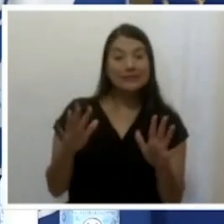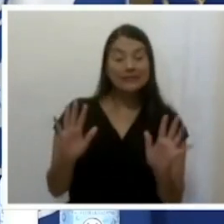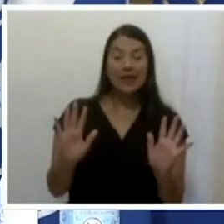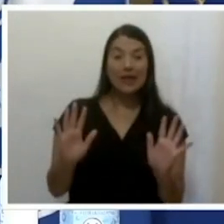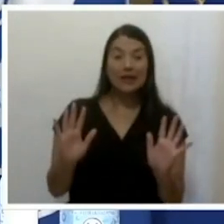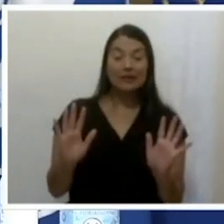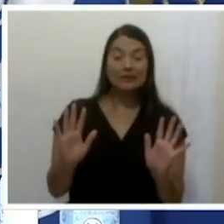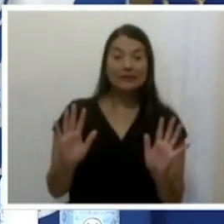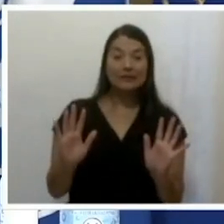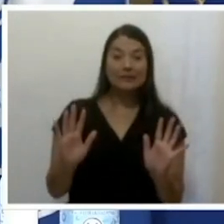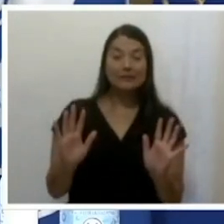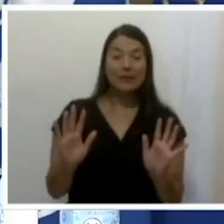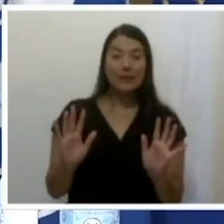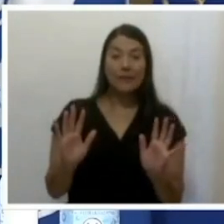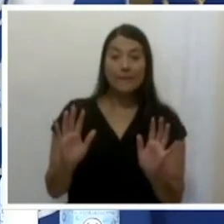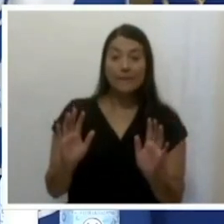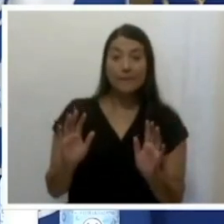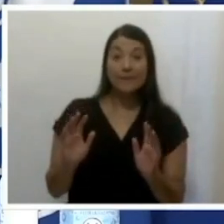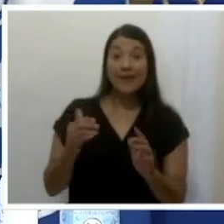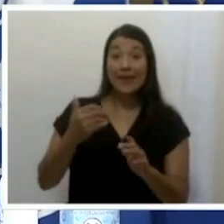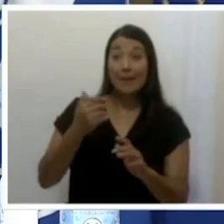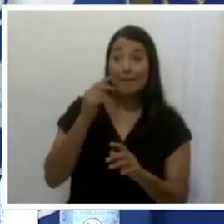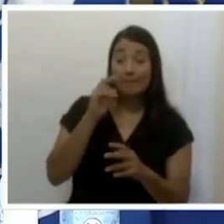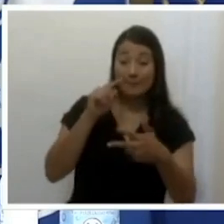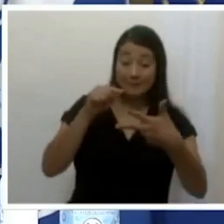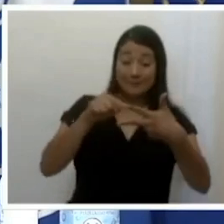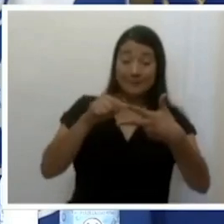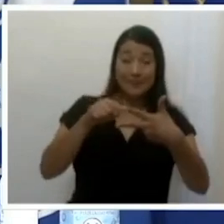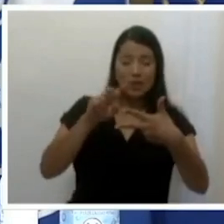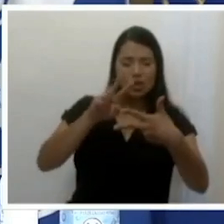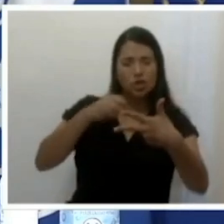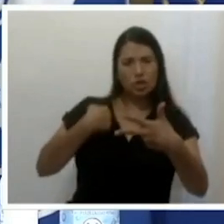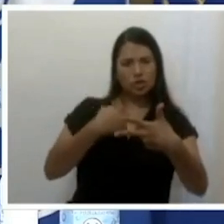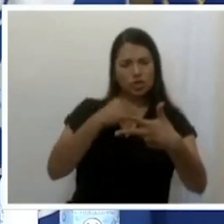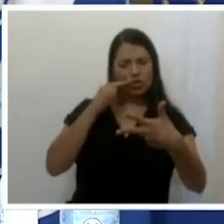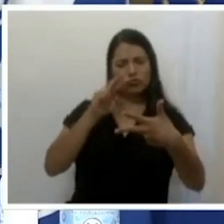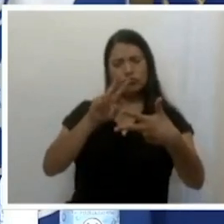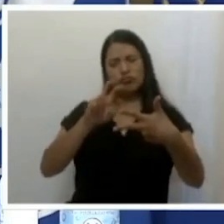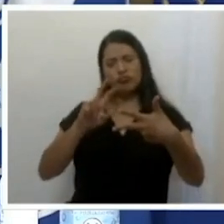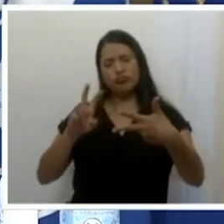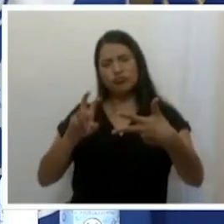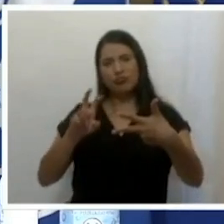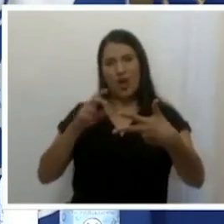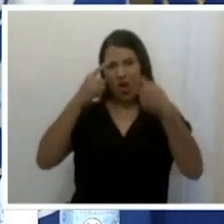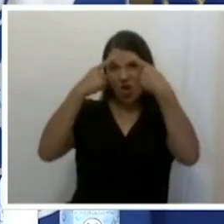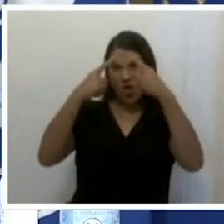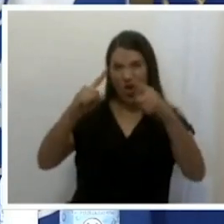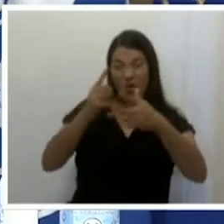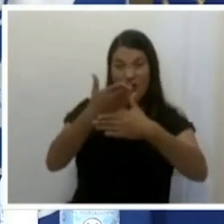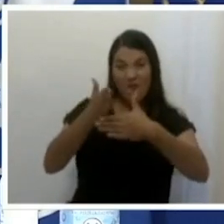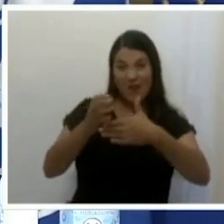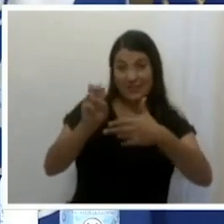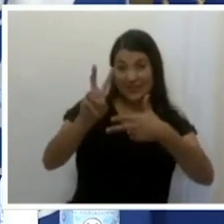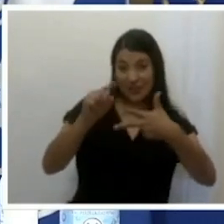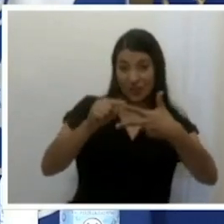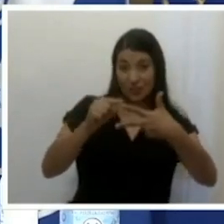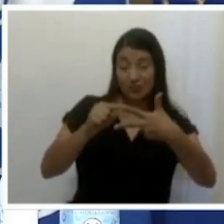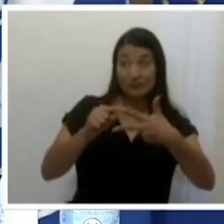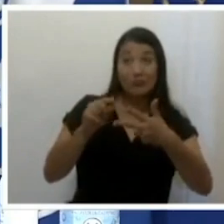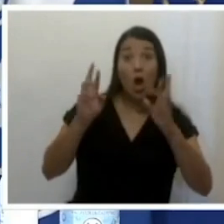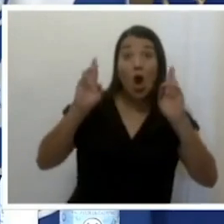resultados de esa fase 2, considerar a Costa Rica como un lugar donde se podría